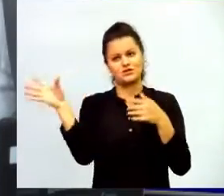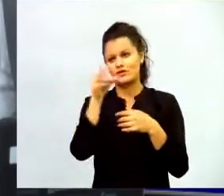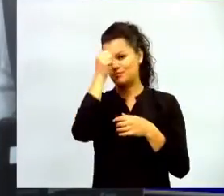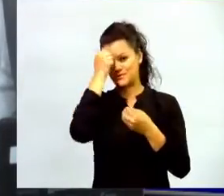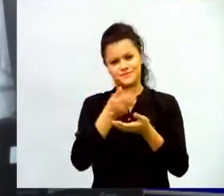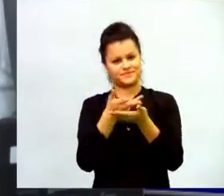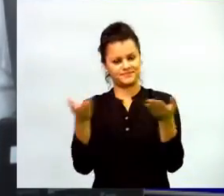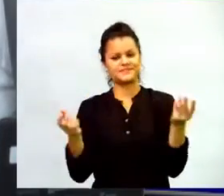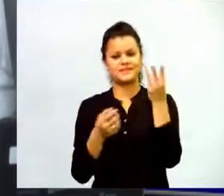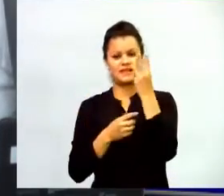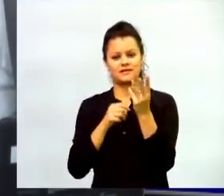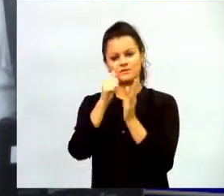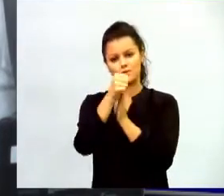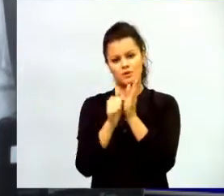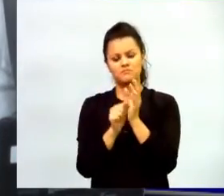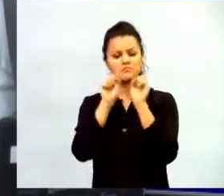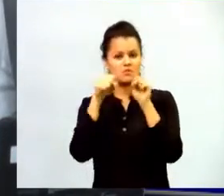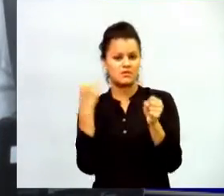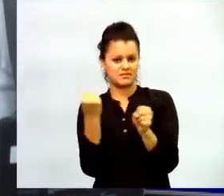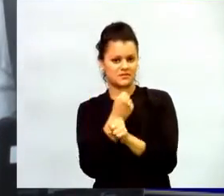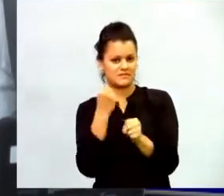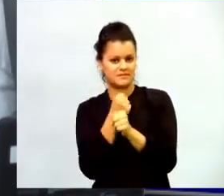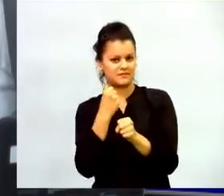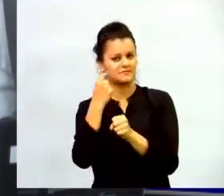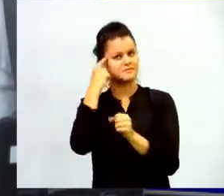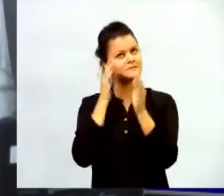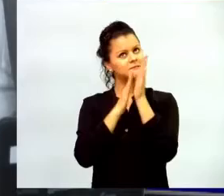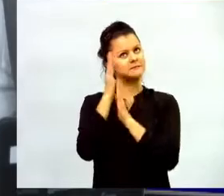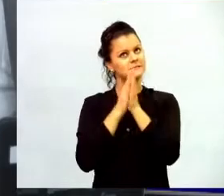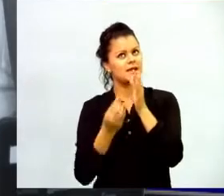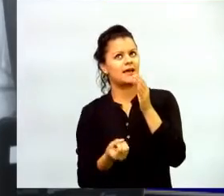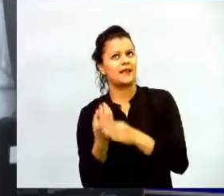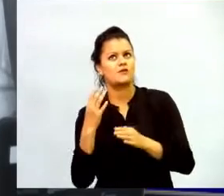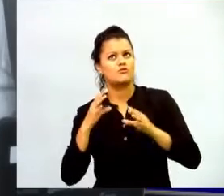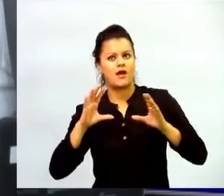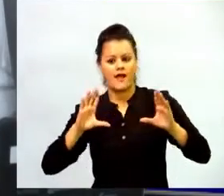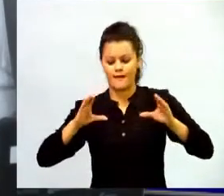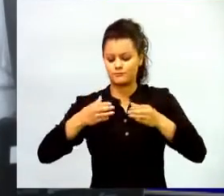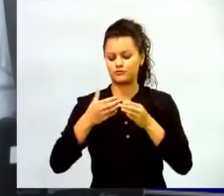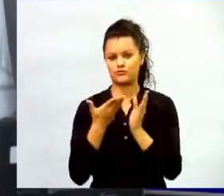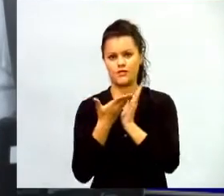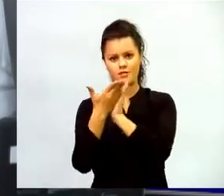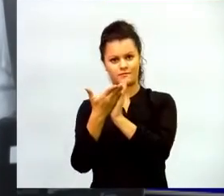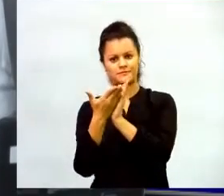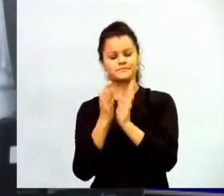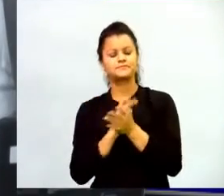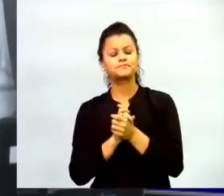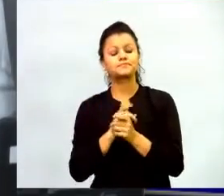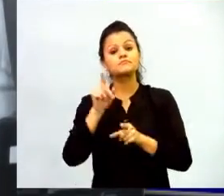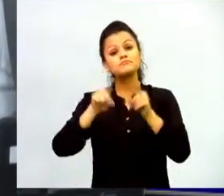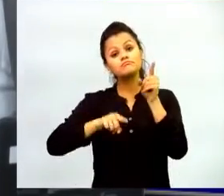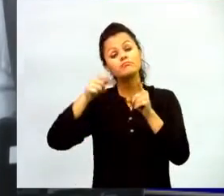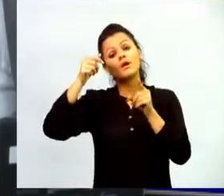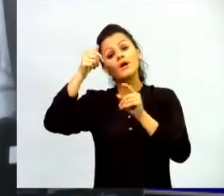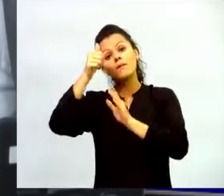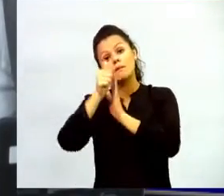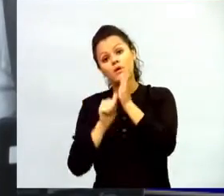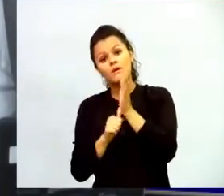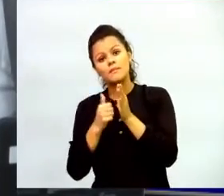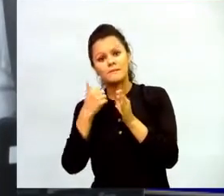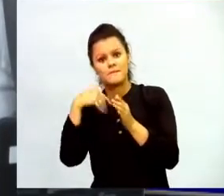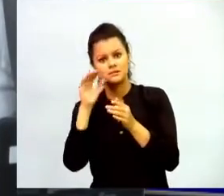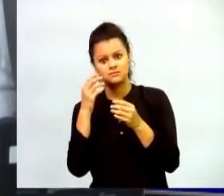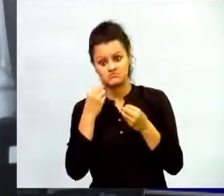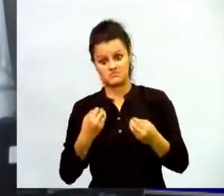permiten trabajar con una expectativa de generar una cápsula educativa tenemos programas que son un poco más viejos como Cuaderno